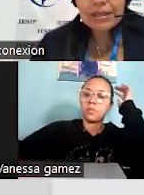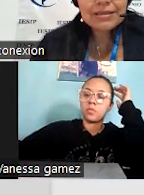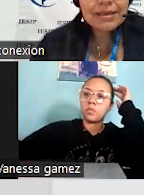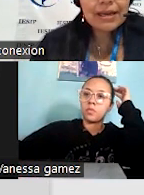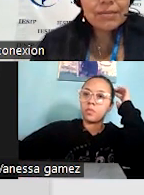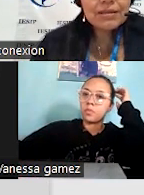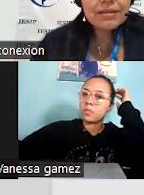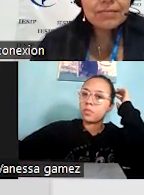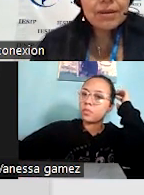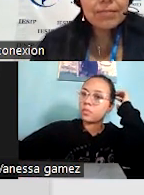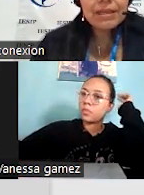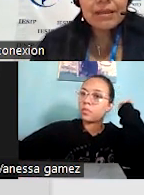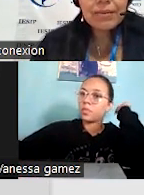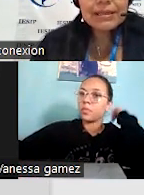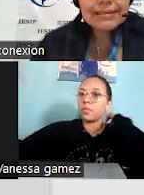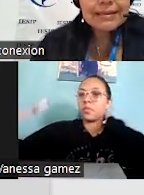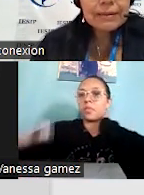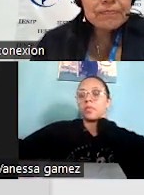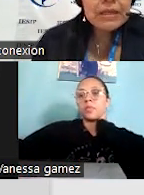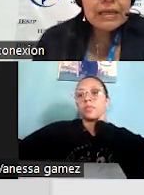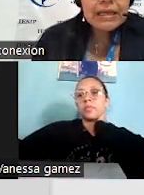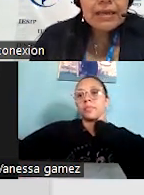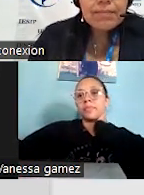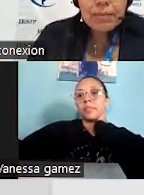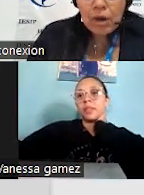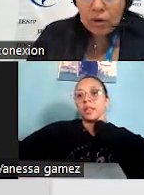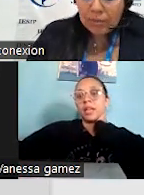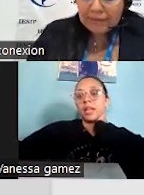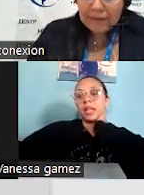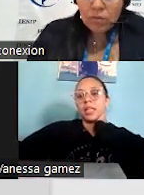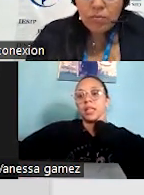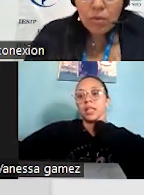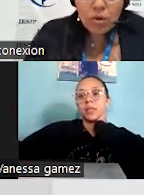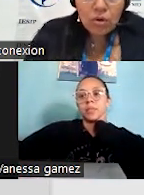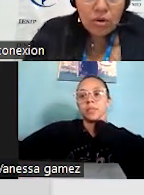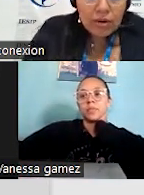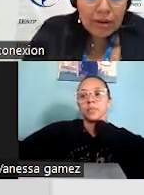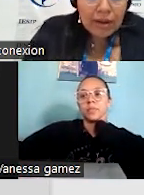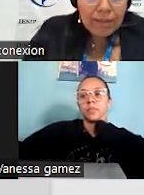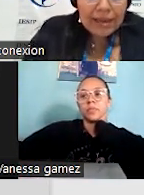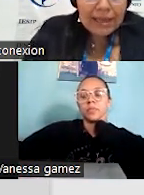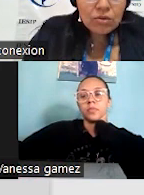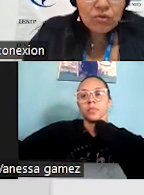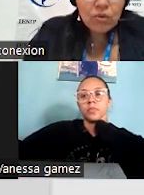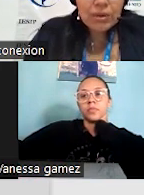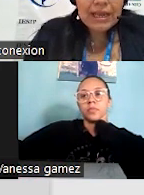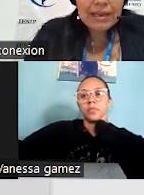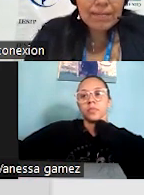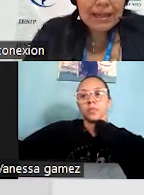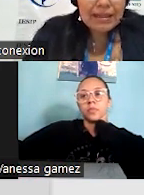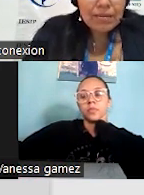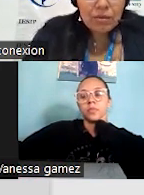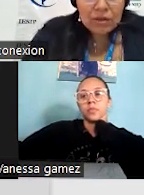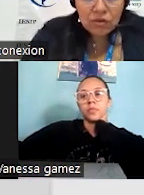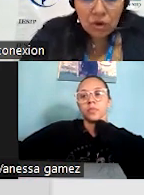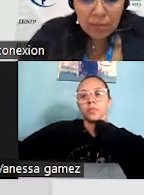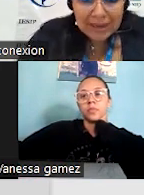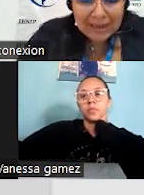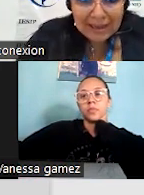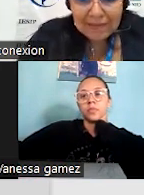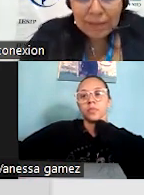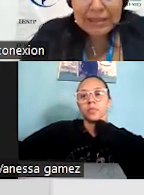presente Vanessa Gámez, bienvenida Vanessa, y vamos a comenzar un poco hablando sobre el plan de